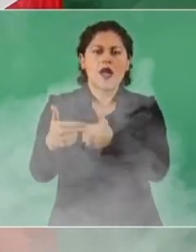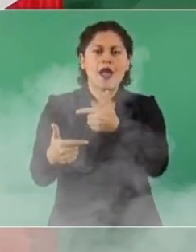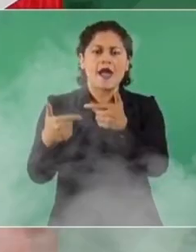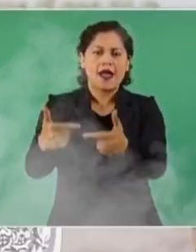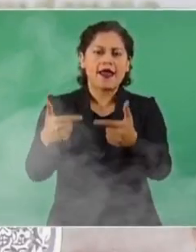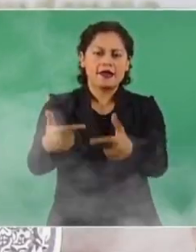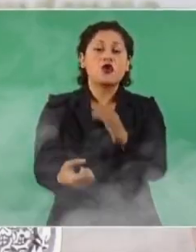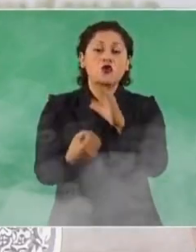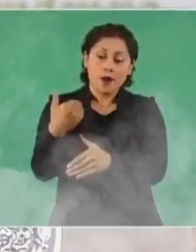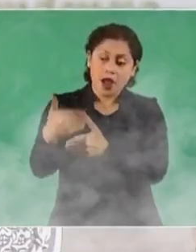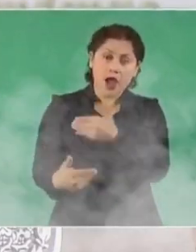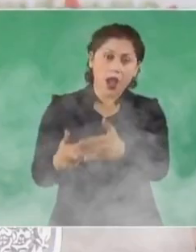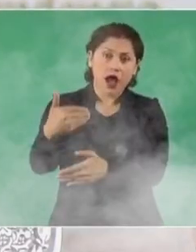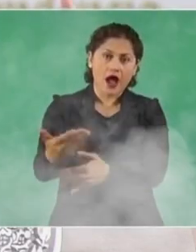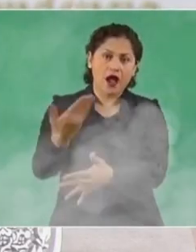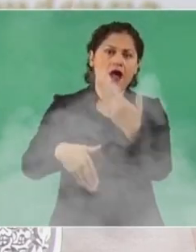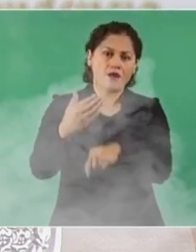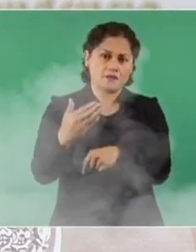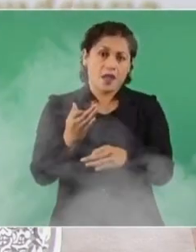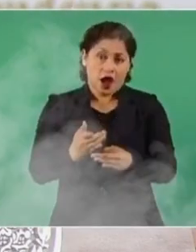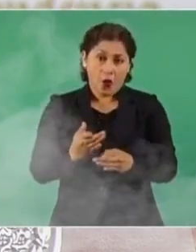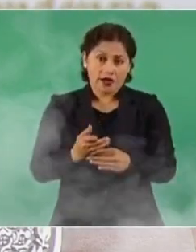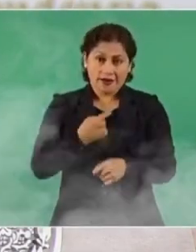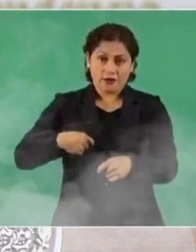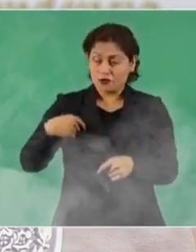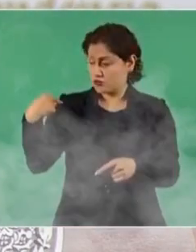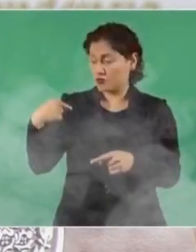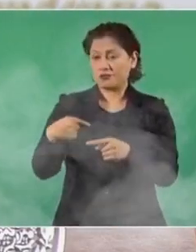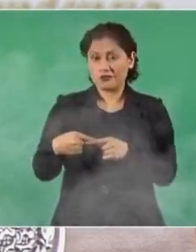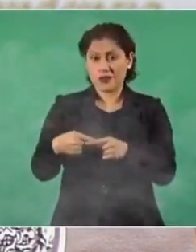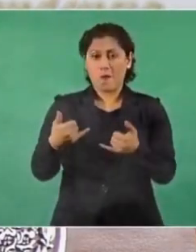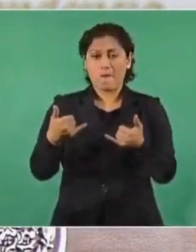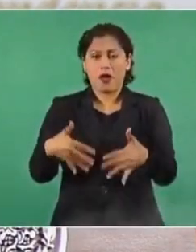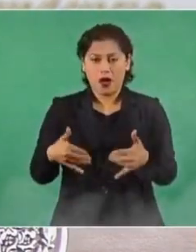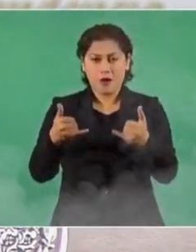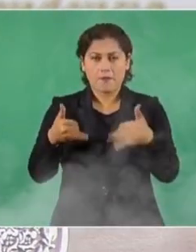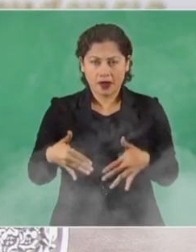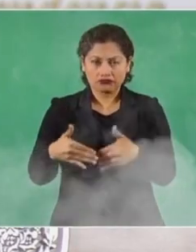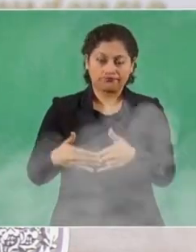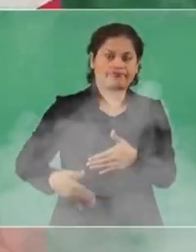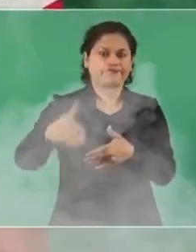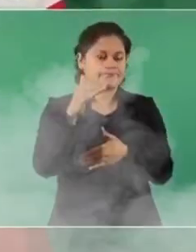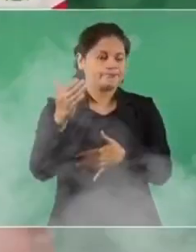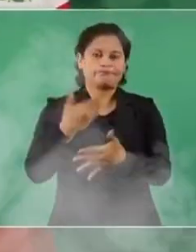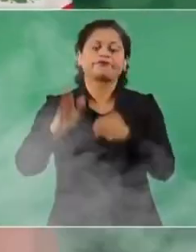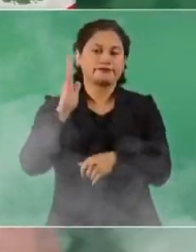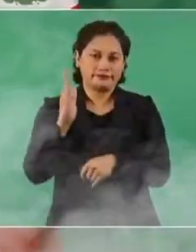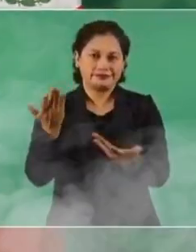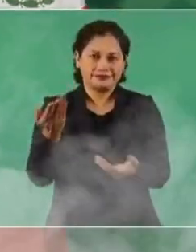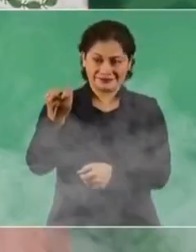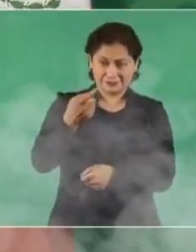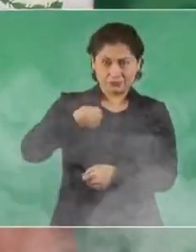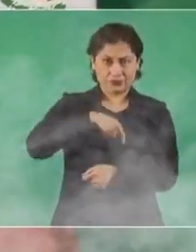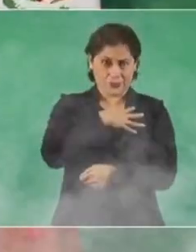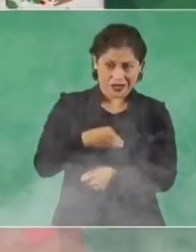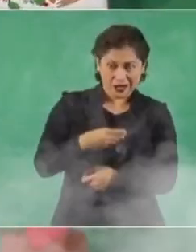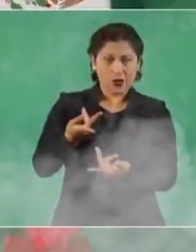como se está padeciendo, ahora, es luchar por nuestros hijos, por nuestros nietos,